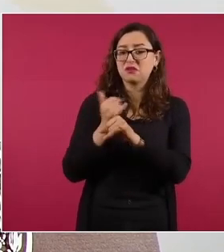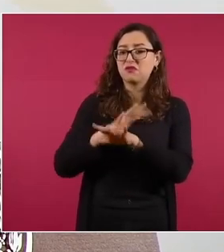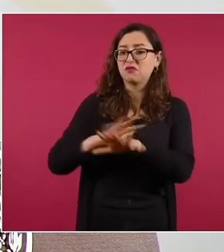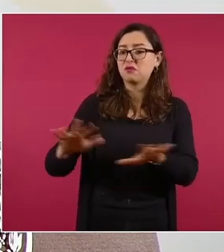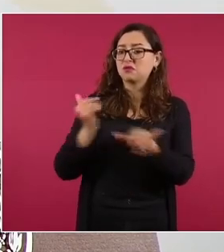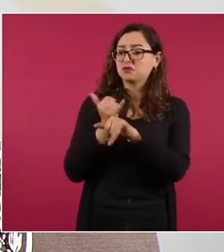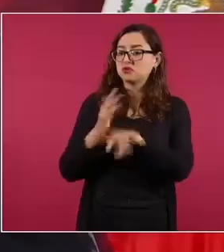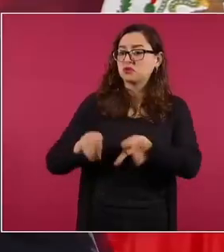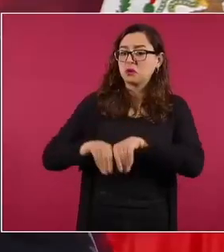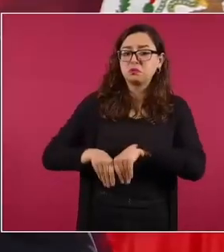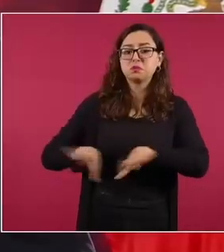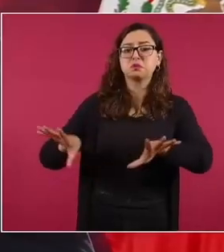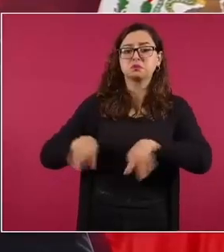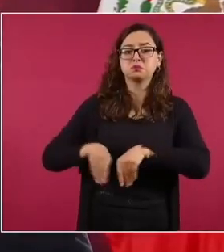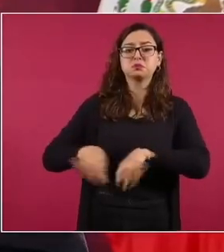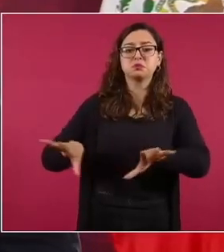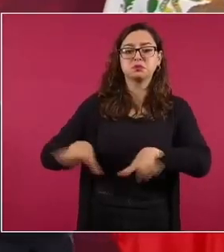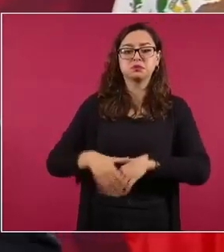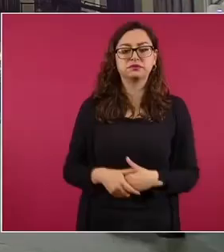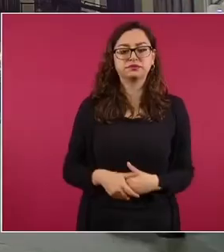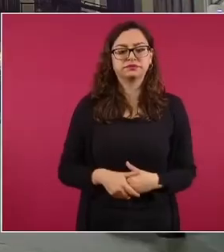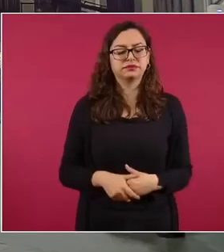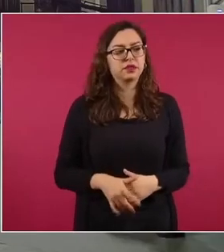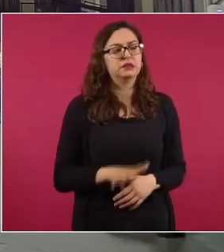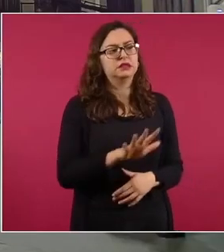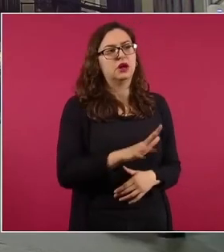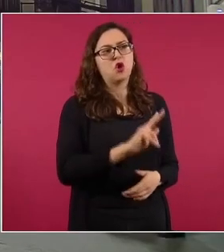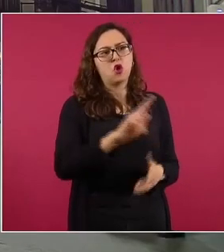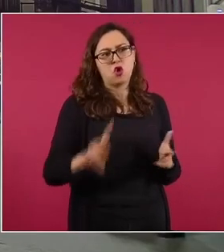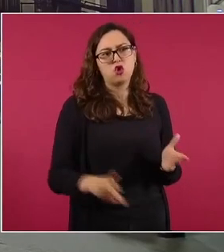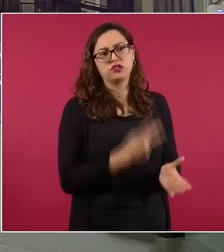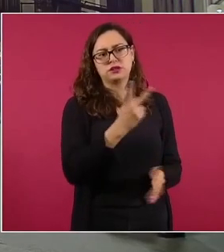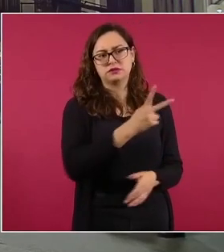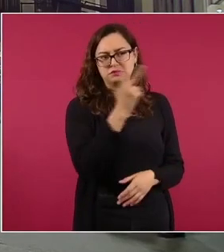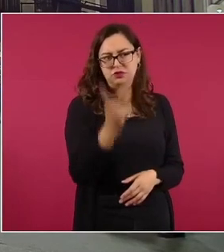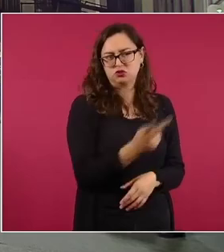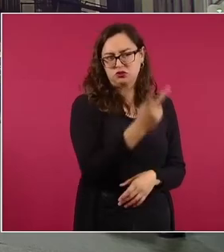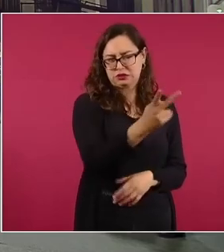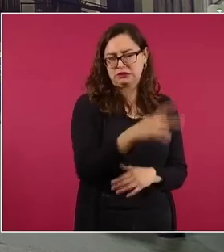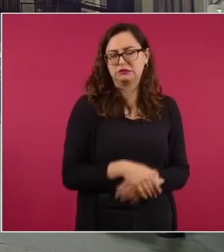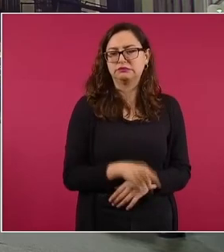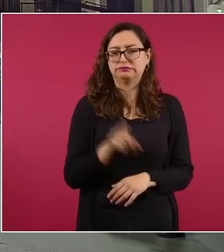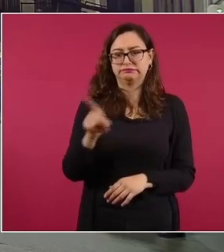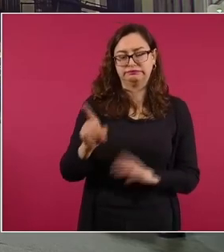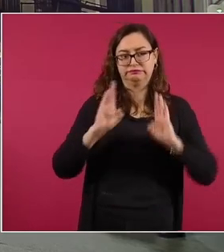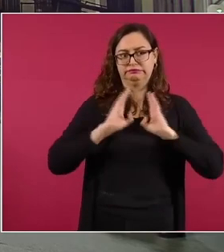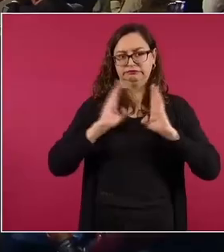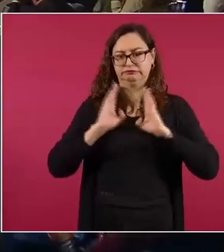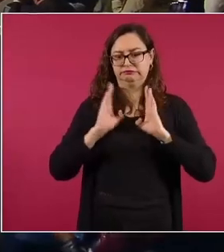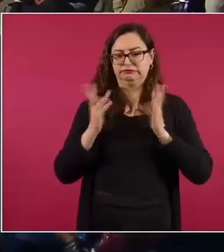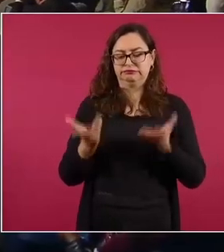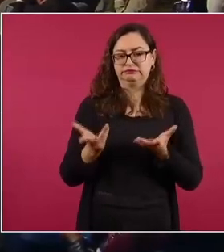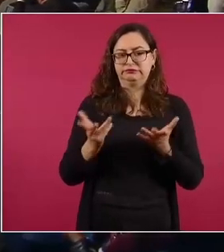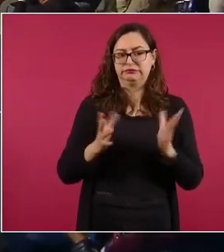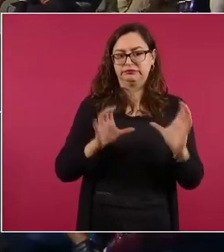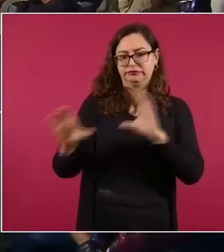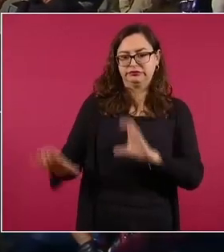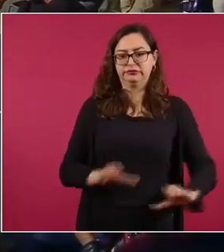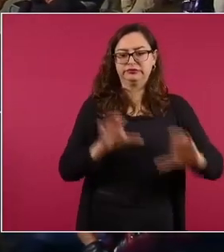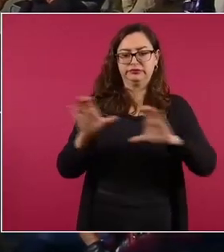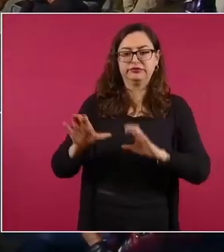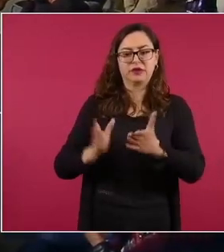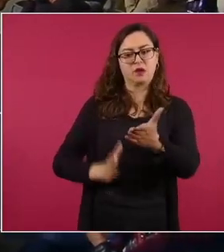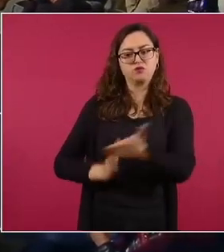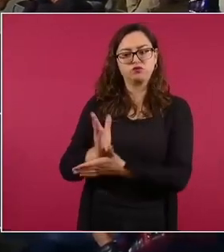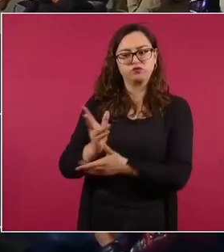no se deba saber. Retomando lo del hackeo al Ejército, ¿ya saben de dónde pudiera venir este